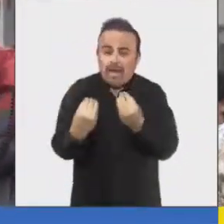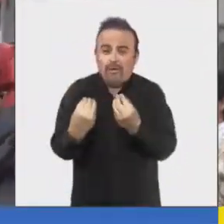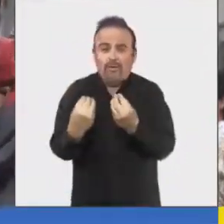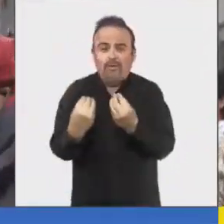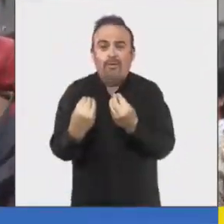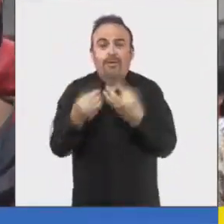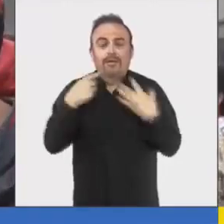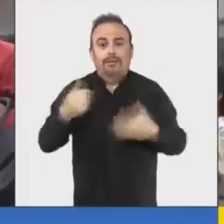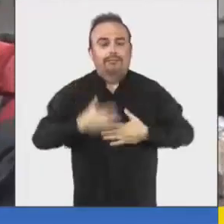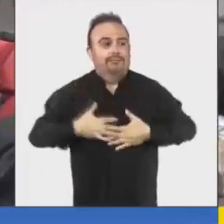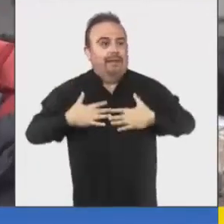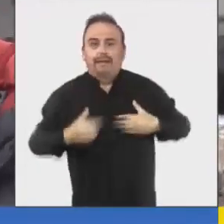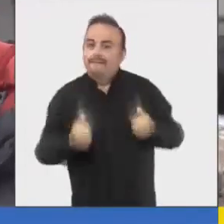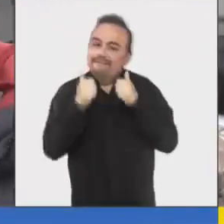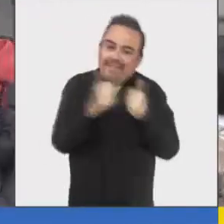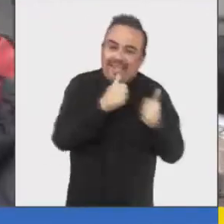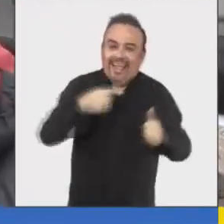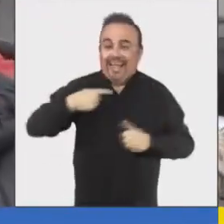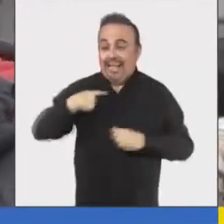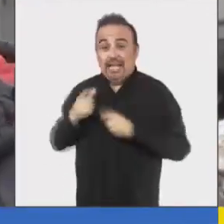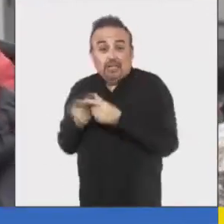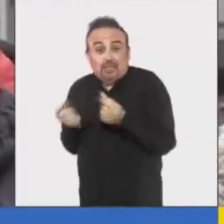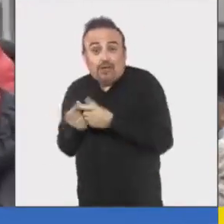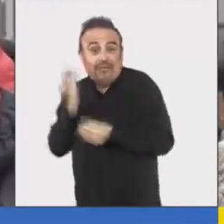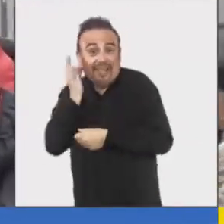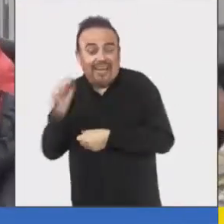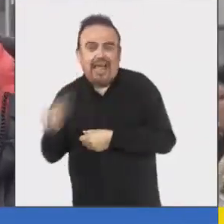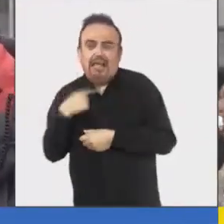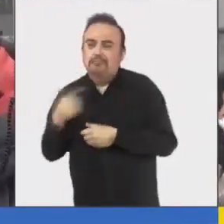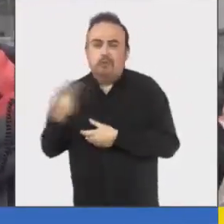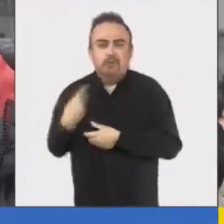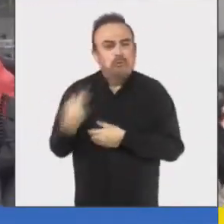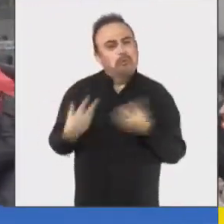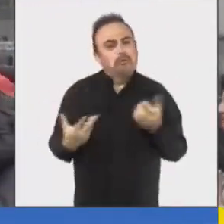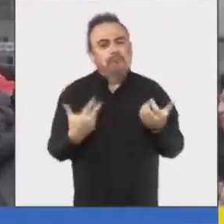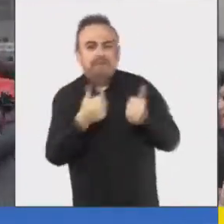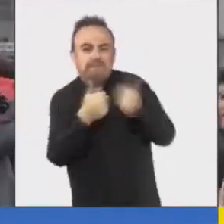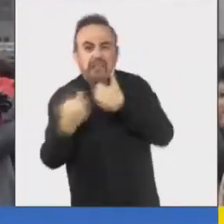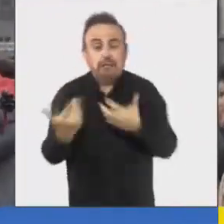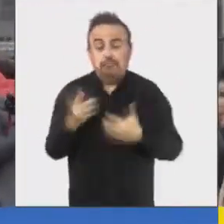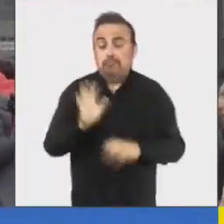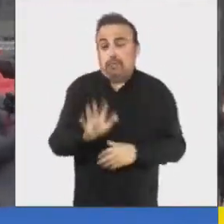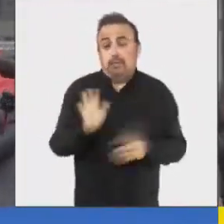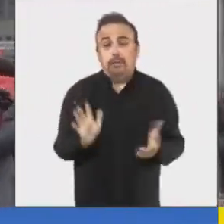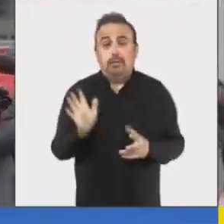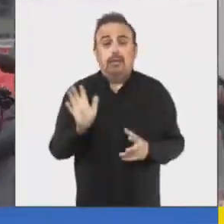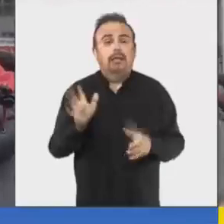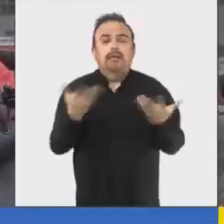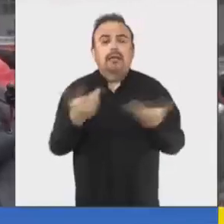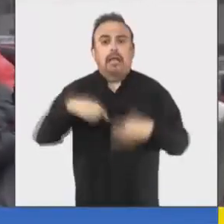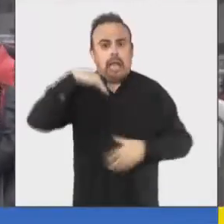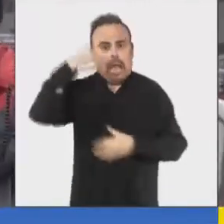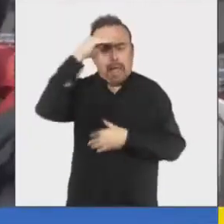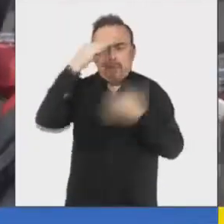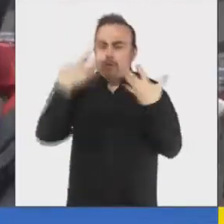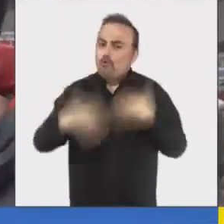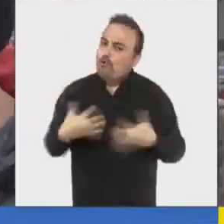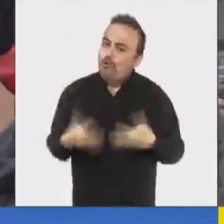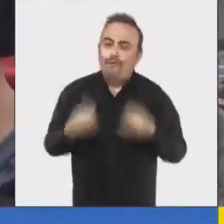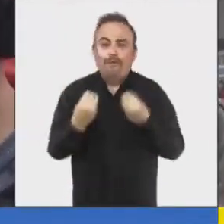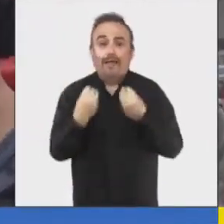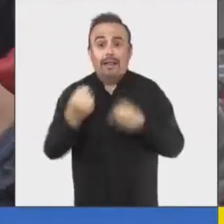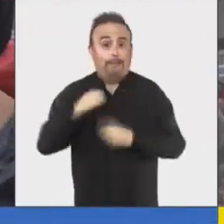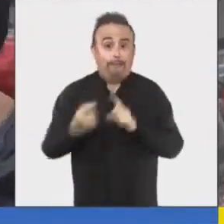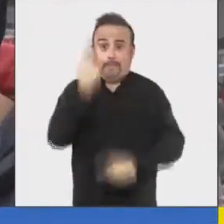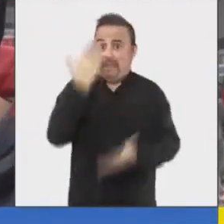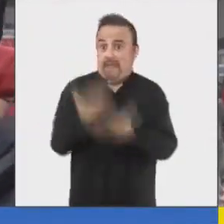sido, yo la paso súper bien, con mi sobrina la hemos pasado muy, muy bien, así que eso, en general ha sido una tremenda experiencia porque, de hecho,